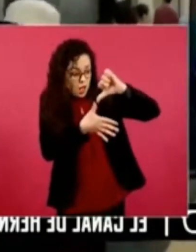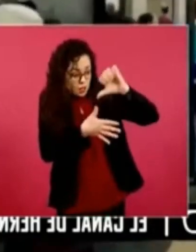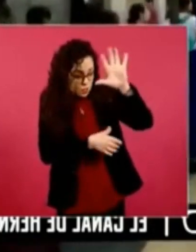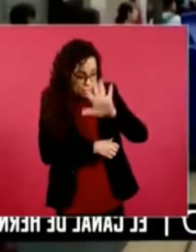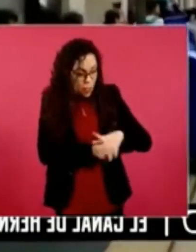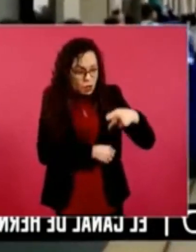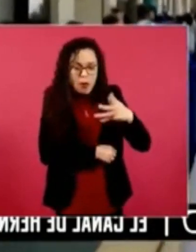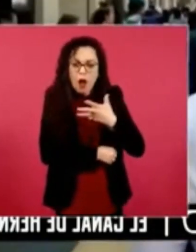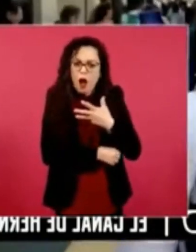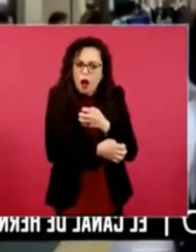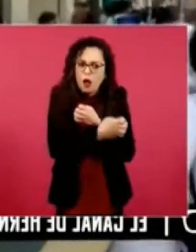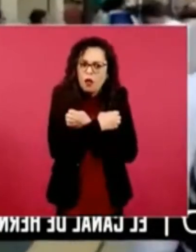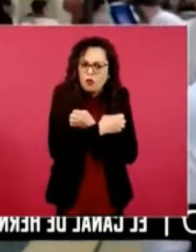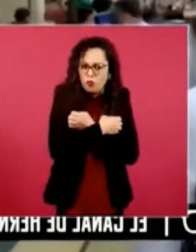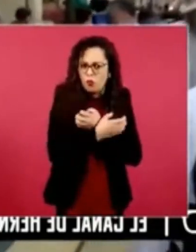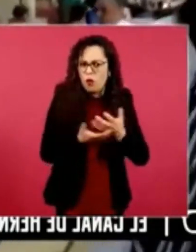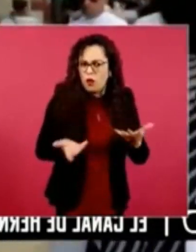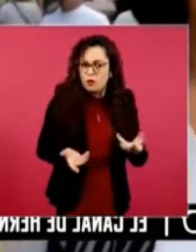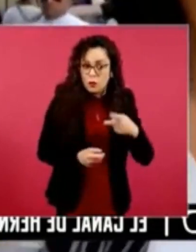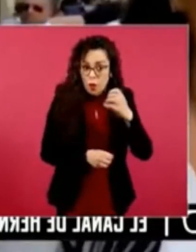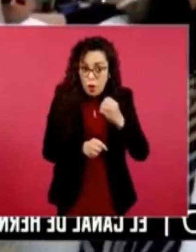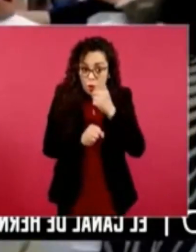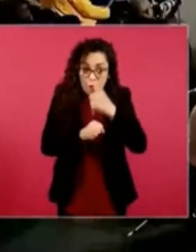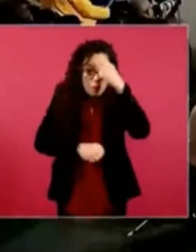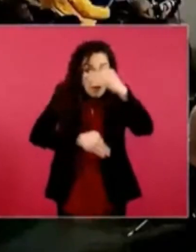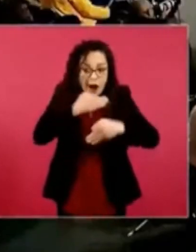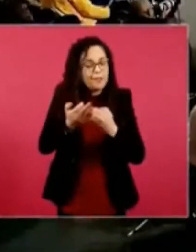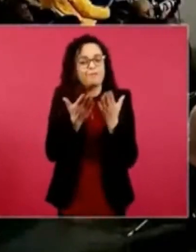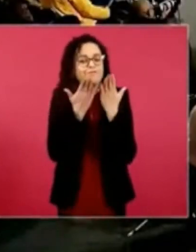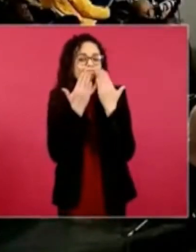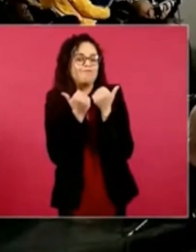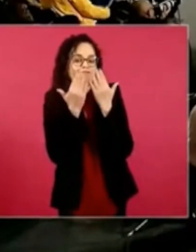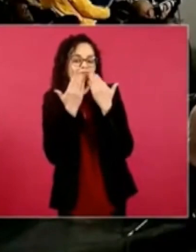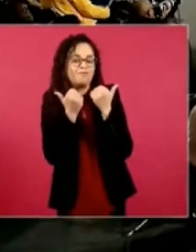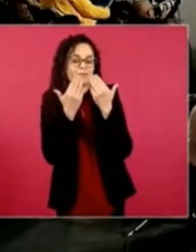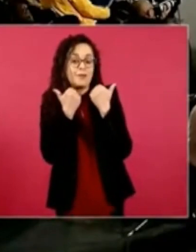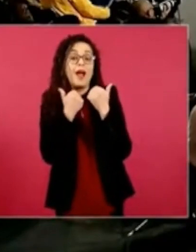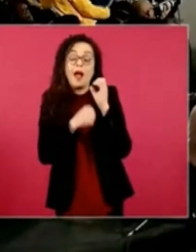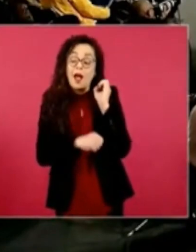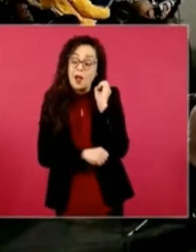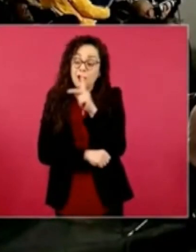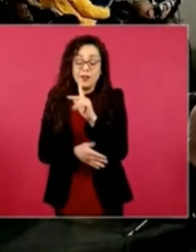No hay posibilidad para todos. Pero no para todos. Gracias, ¿eh? De nada. Gracias.